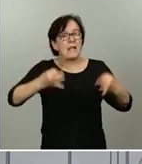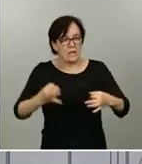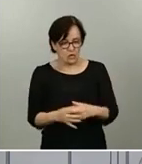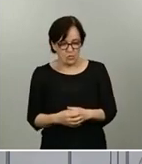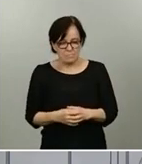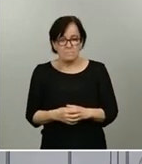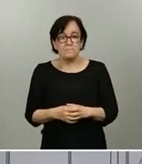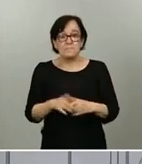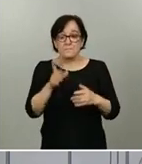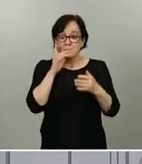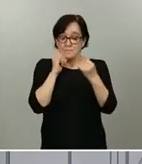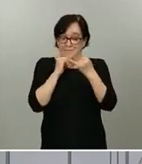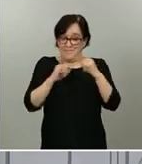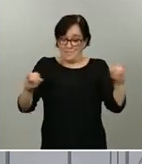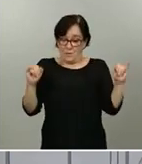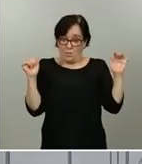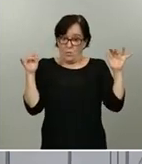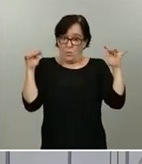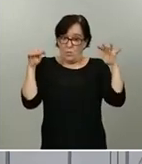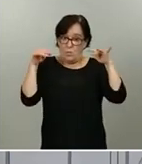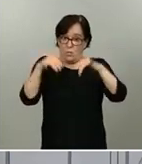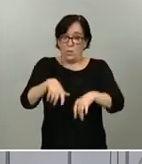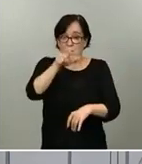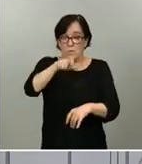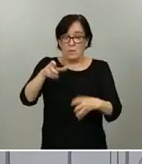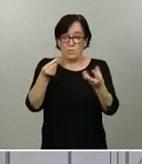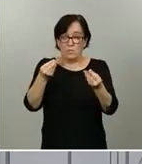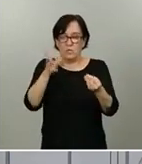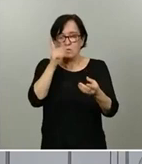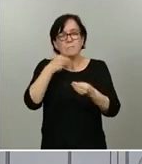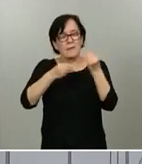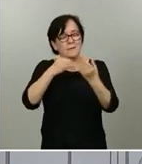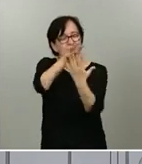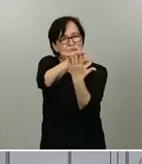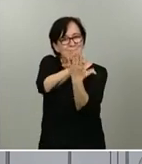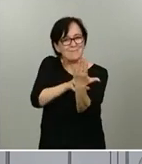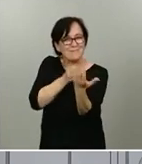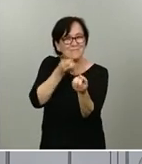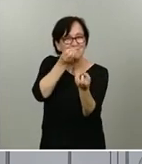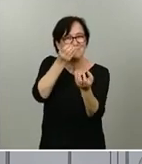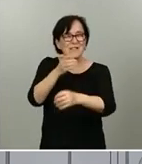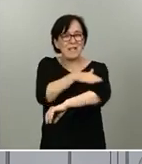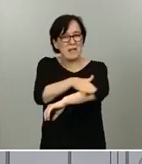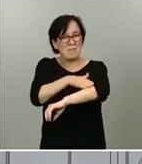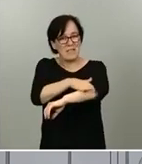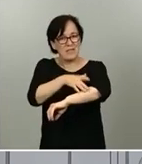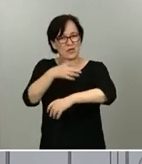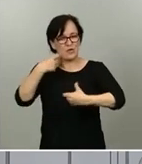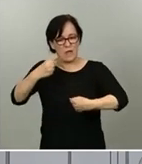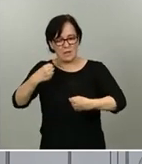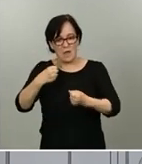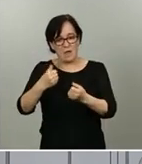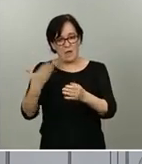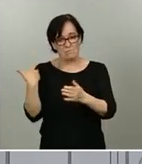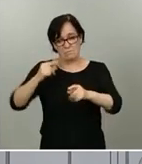evento de masas encajaba perfectamente con el oficio que había firmado el ministro hace unos días y, por lo tanto, la